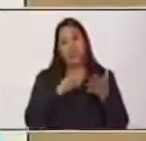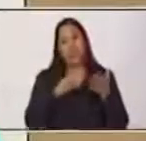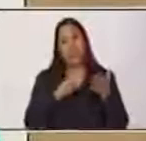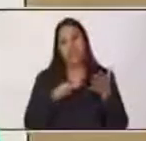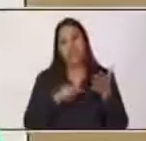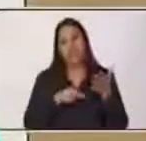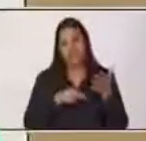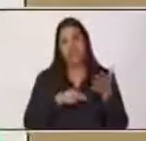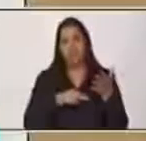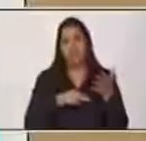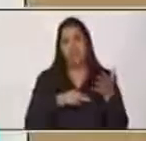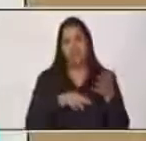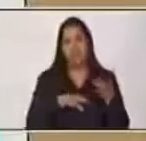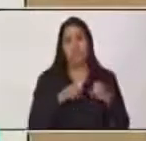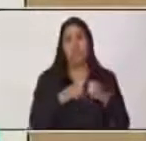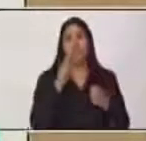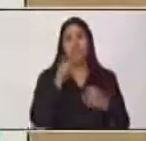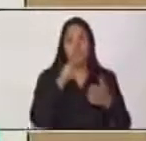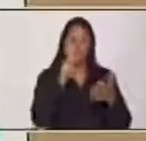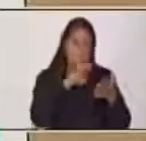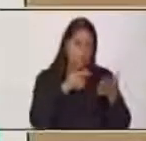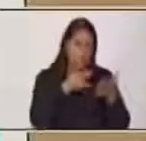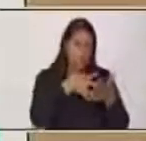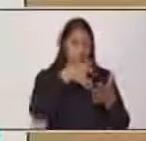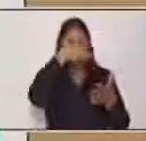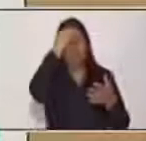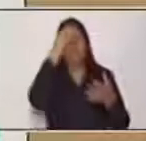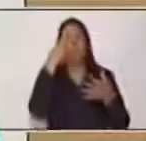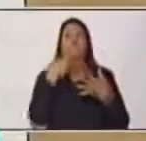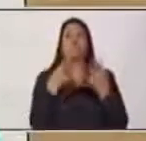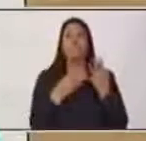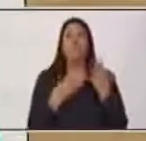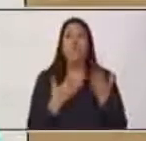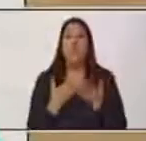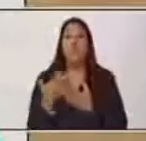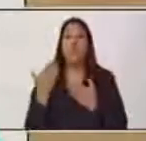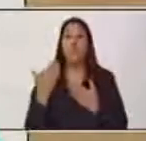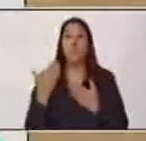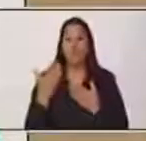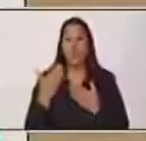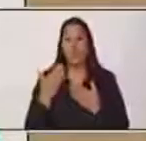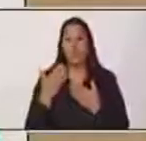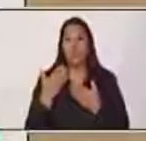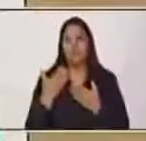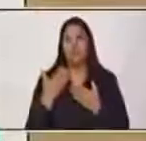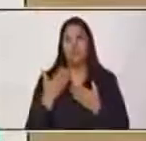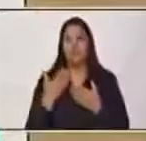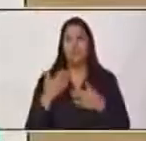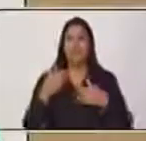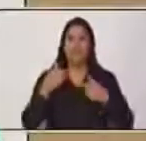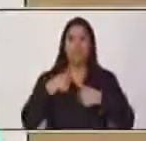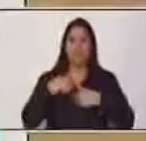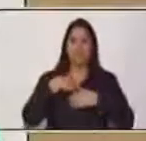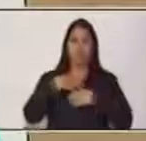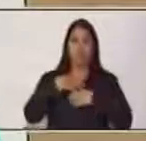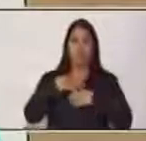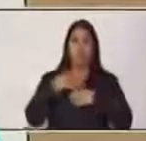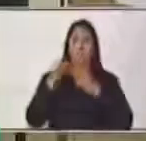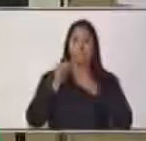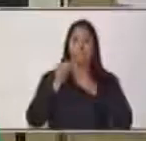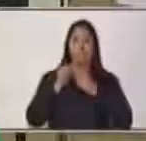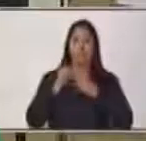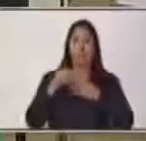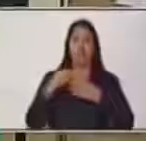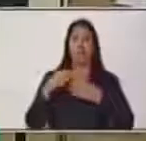conocer vocabulario totalmente diferente, totalmente fuera del suyo, y reconocer palabras